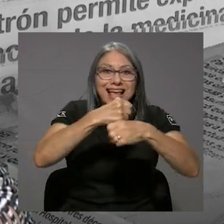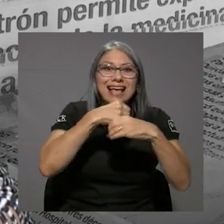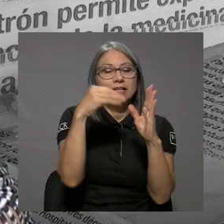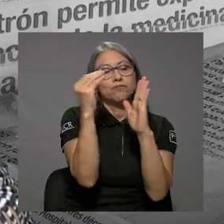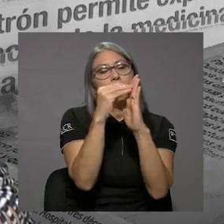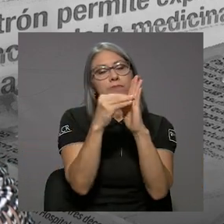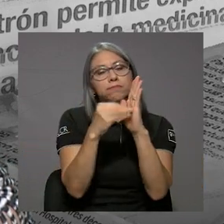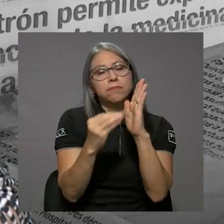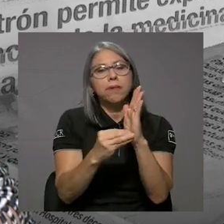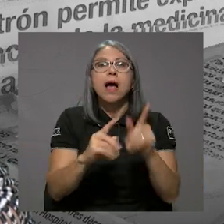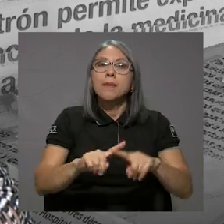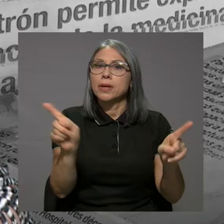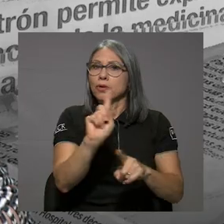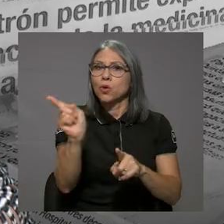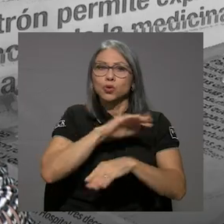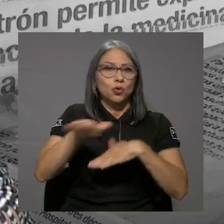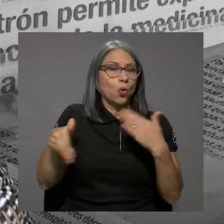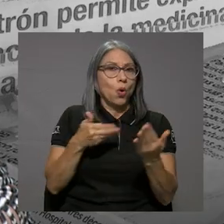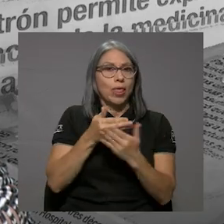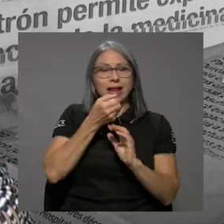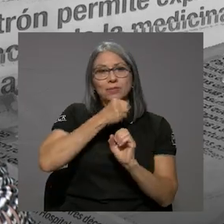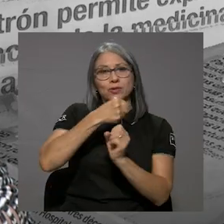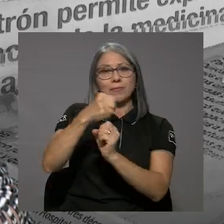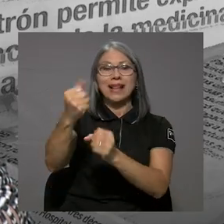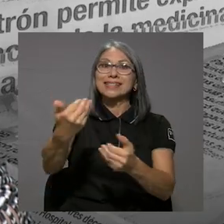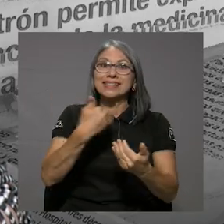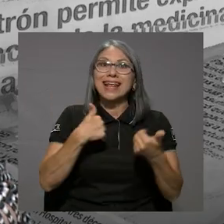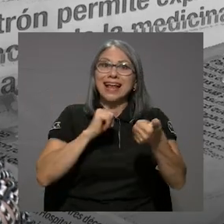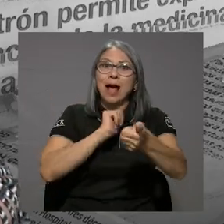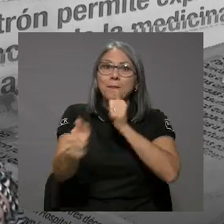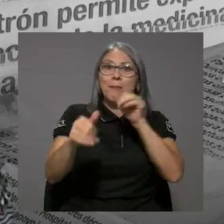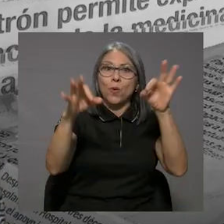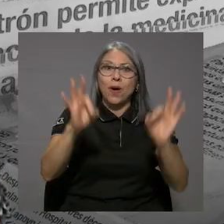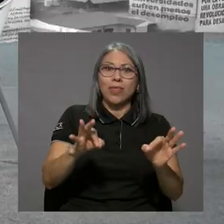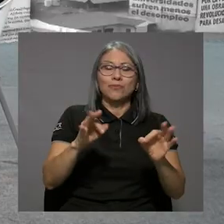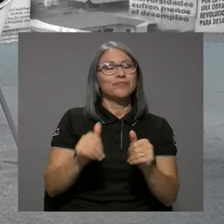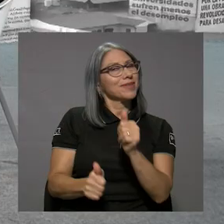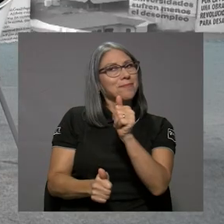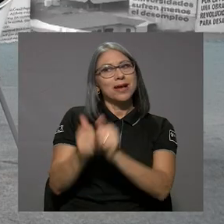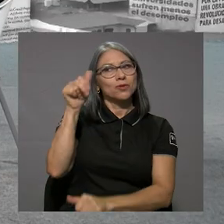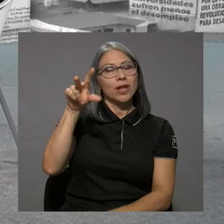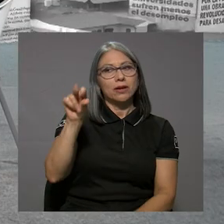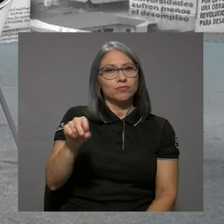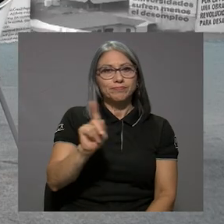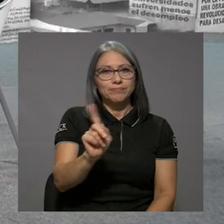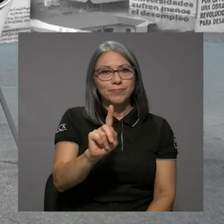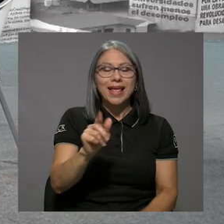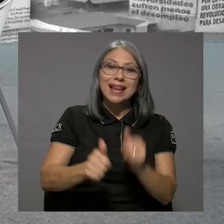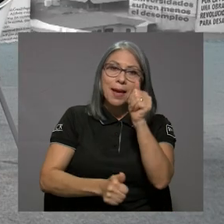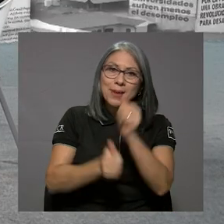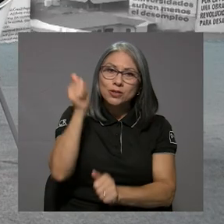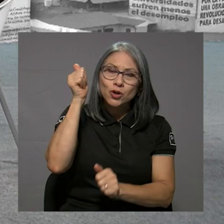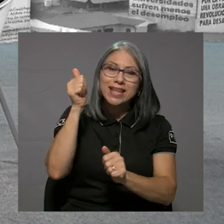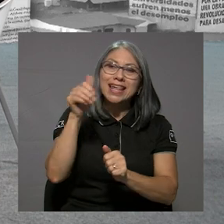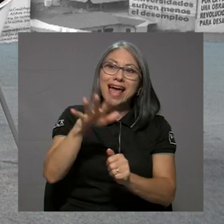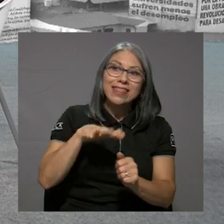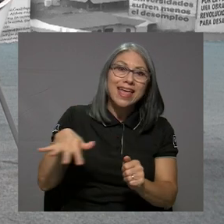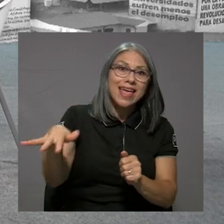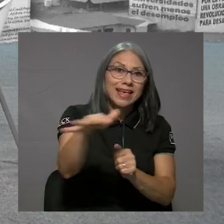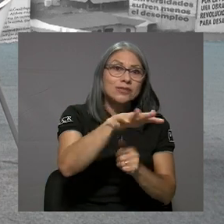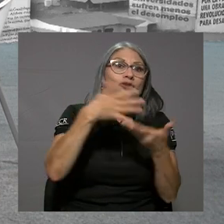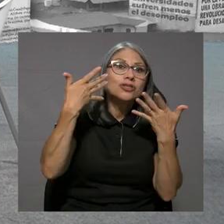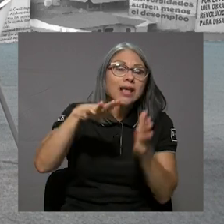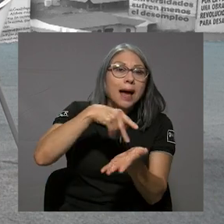todas las municipalidades tienen un plan regulador aprobado. La mayoría no los tiene, la mayoría. Y la mayoría,